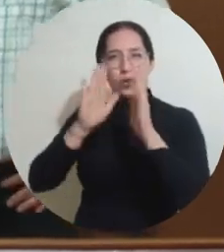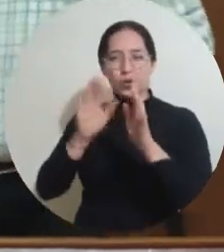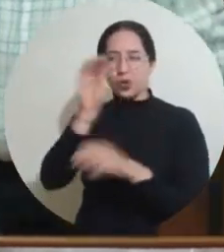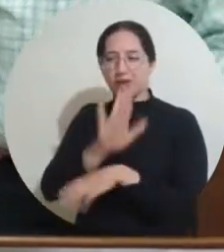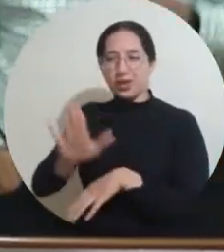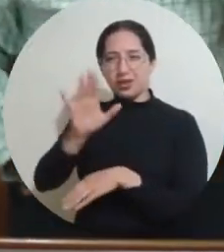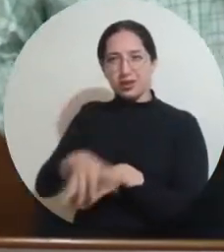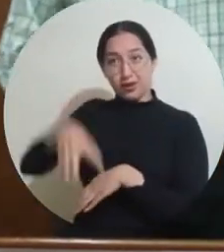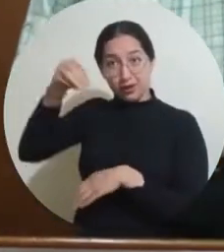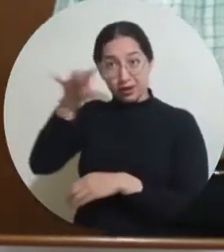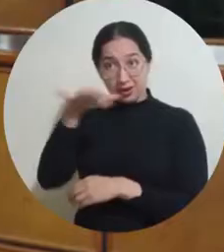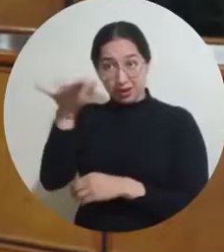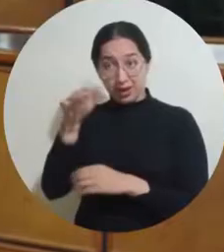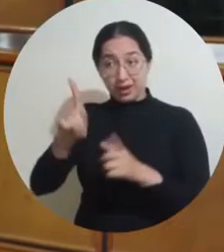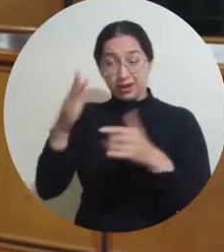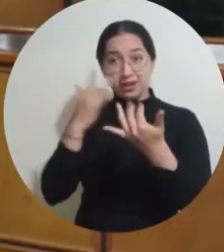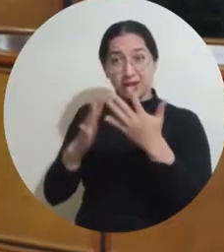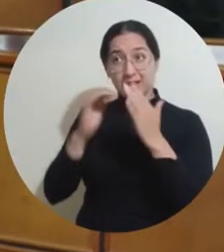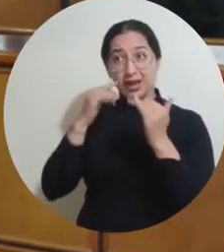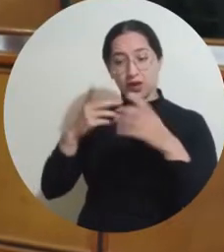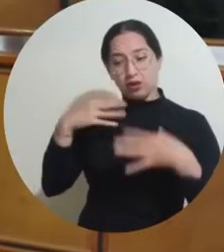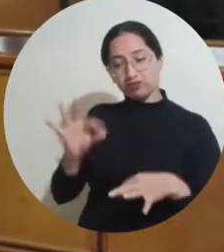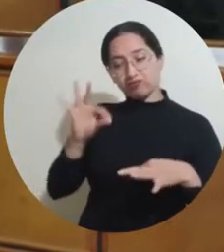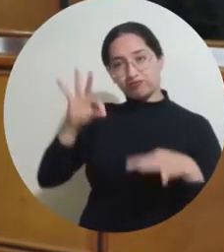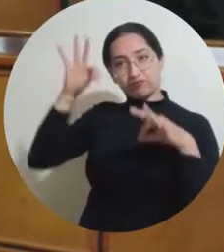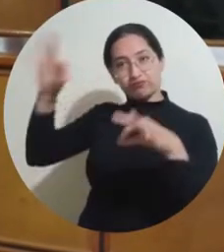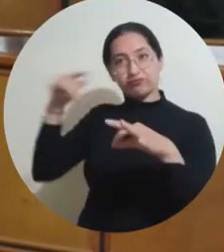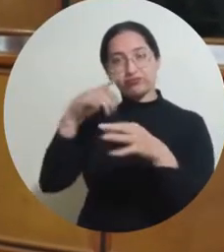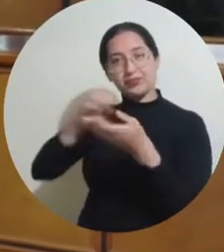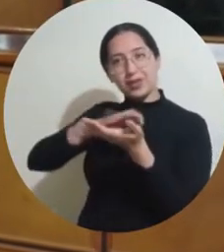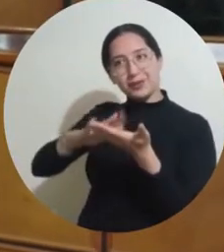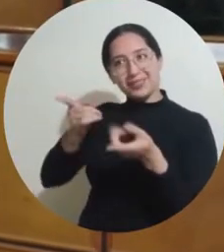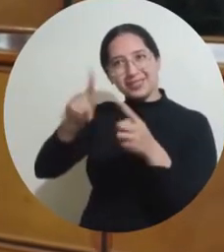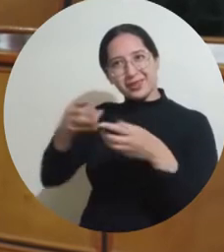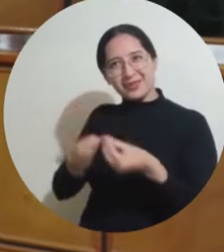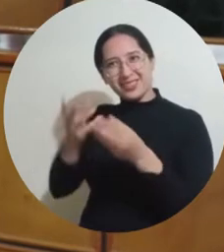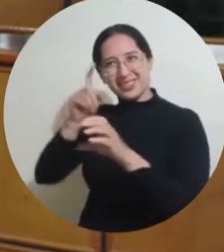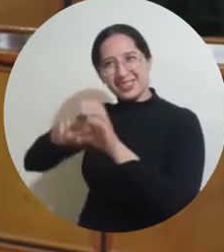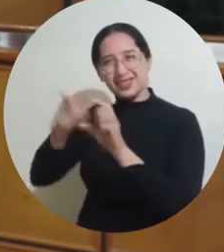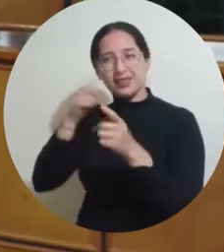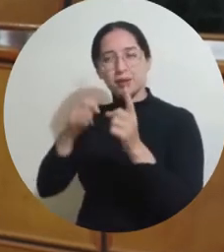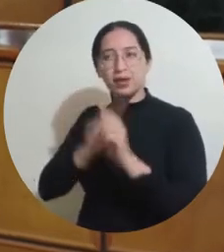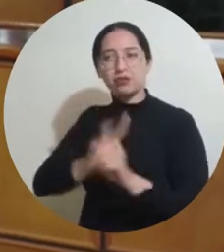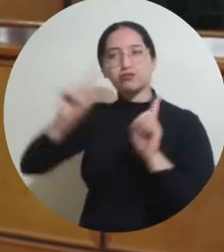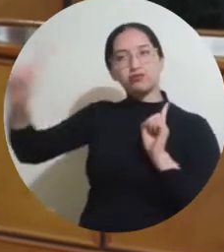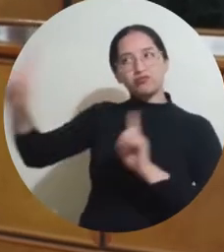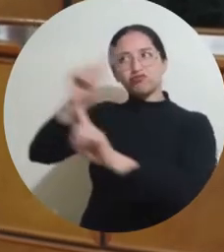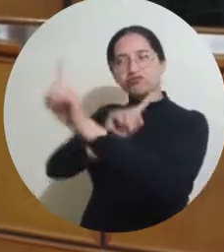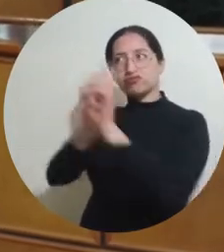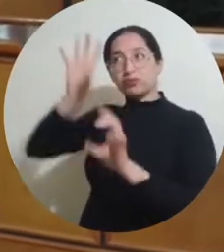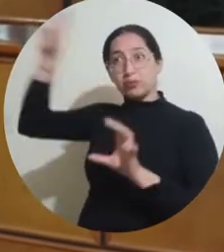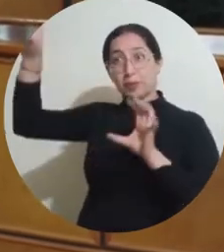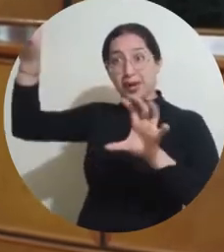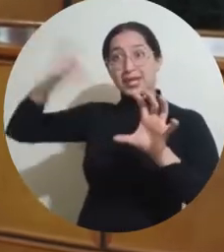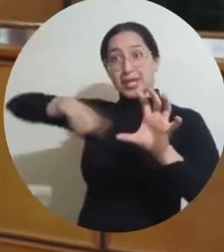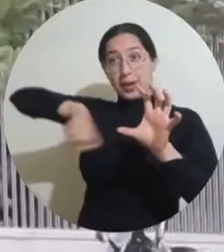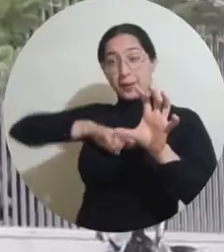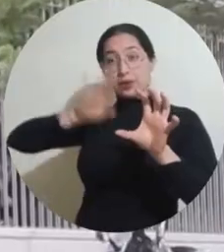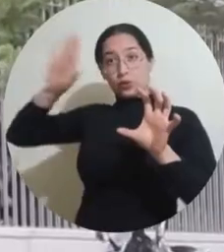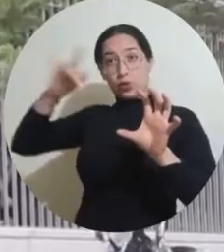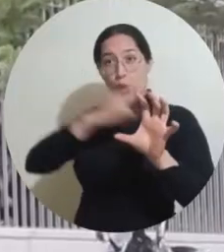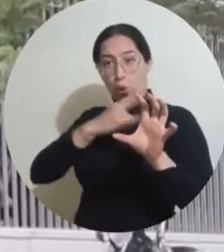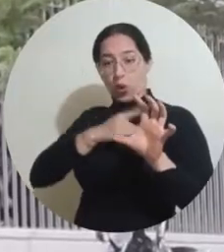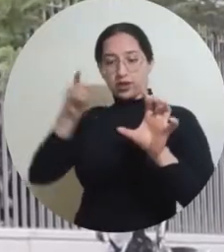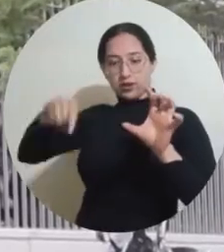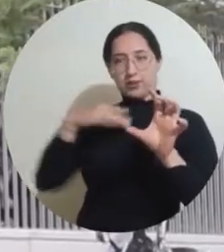Magdalena. Esta beca de movilidad permite ese intercambio con otros investigadores, en este caso específico con la Universidad de Sevilla,